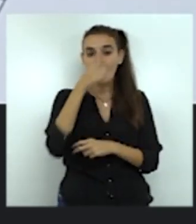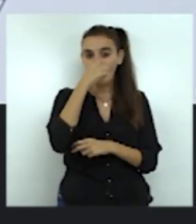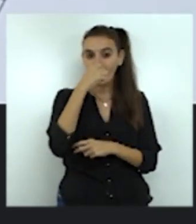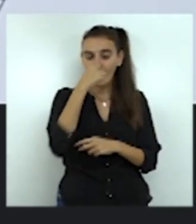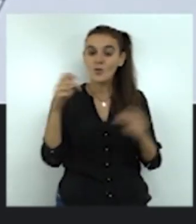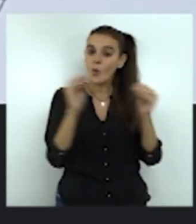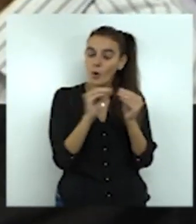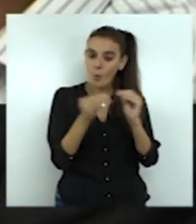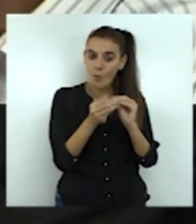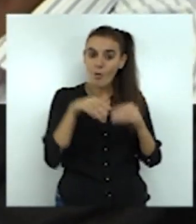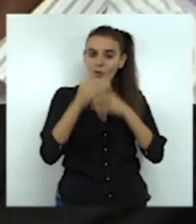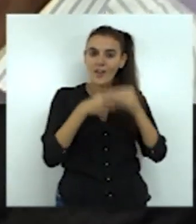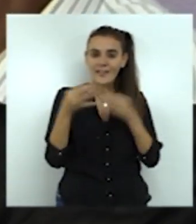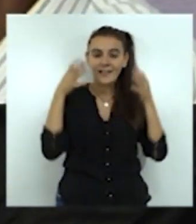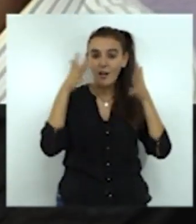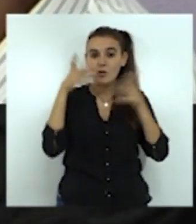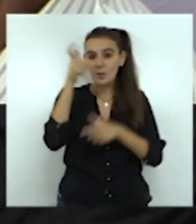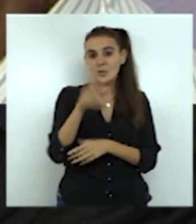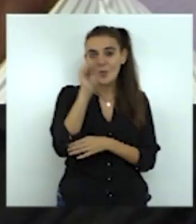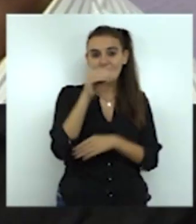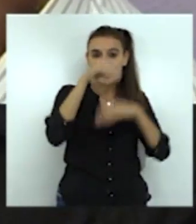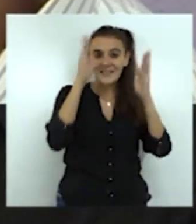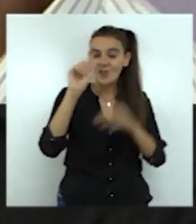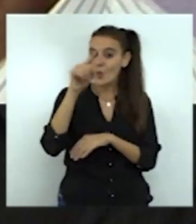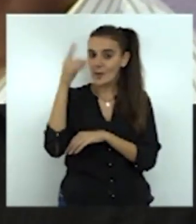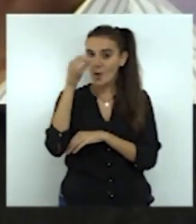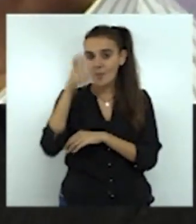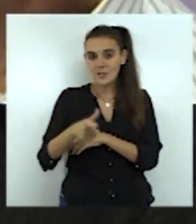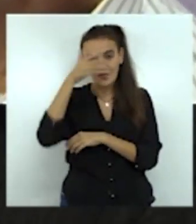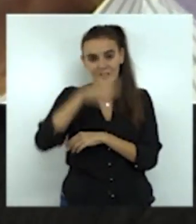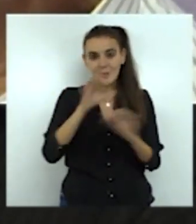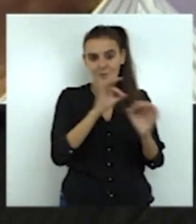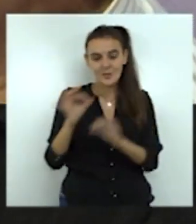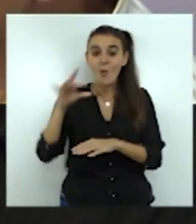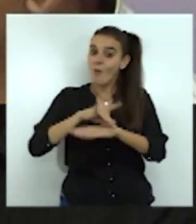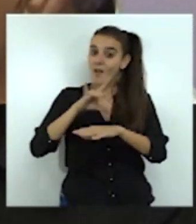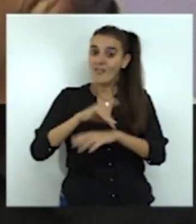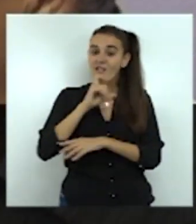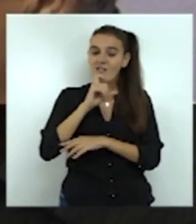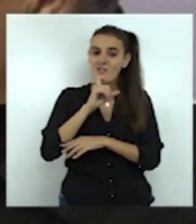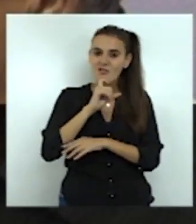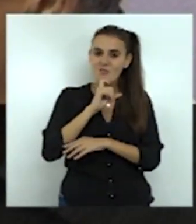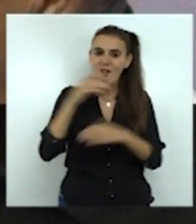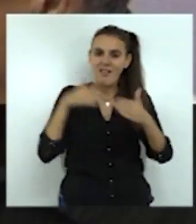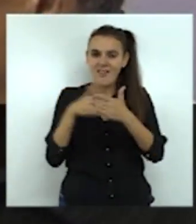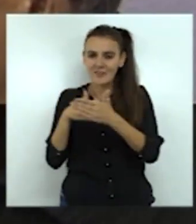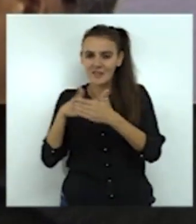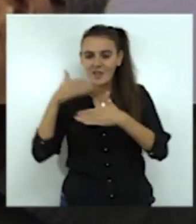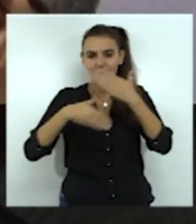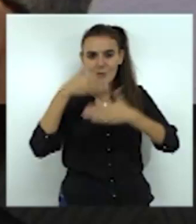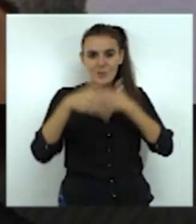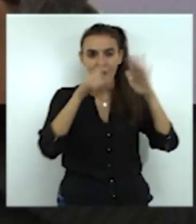recomienda consultar al médico de atención primaria o al pediatra. Es una enfermedad autolimitada, con una evolución de 5 a 7 días,